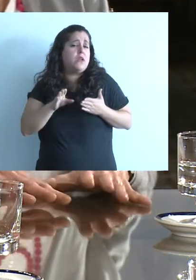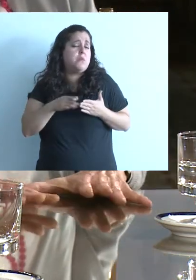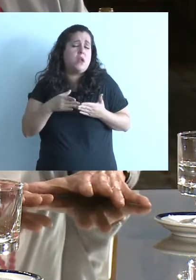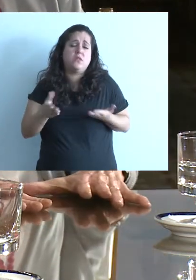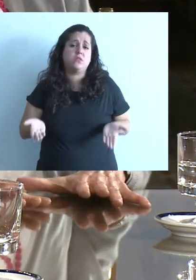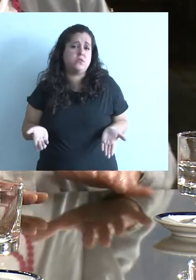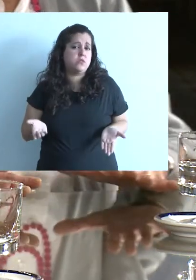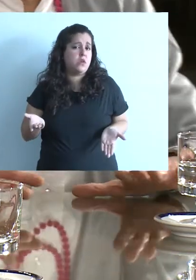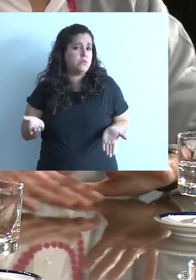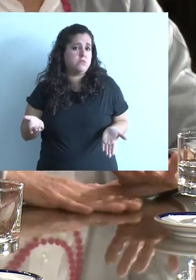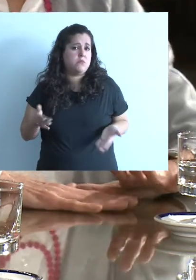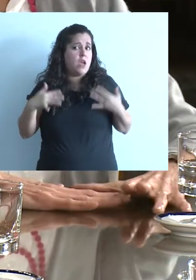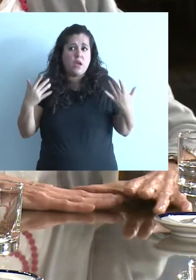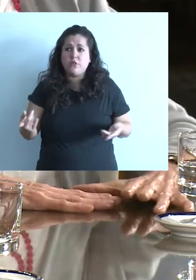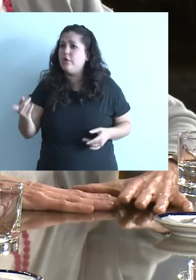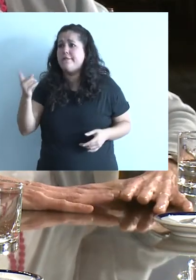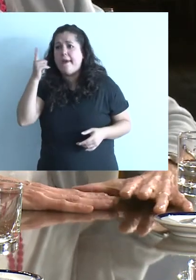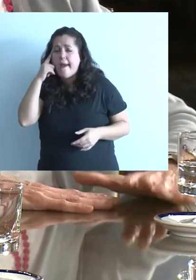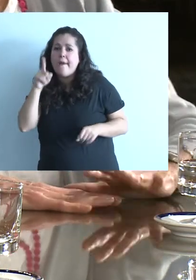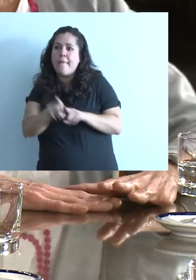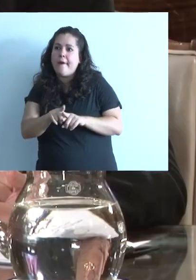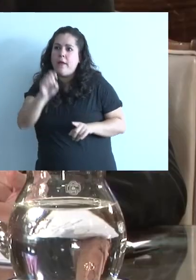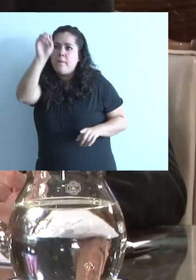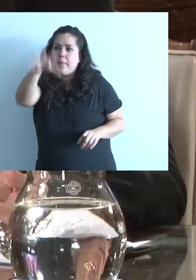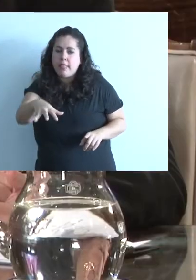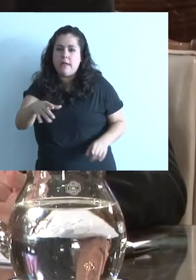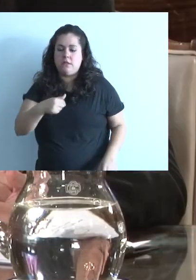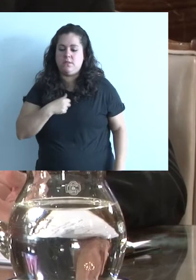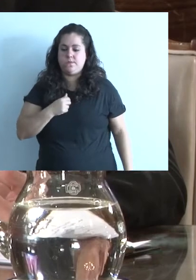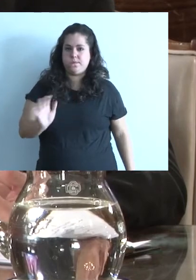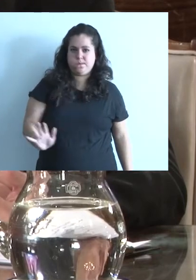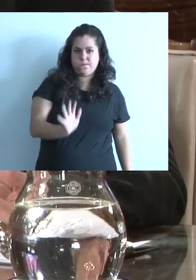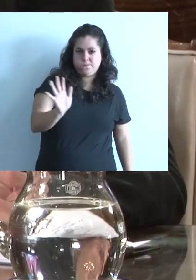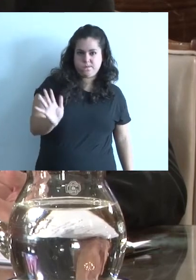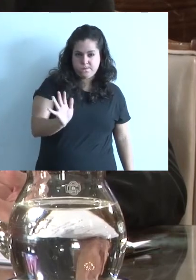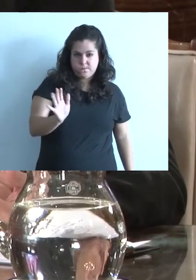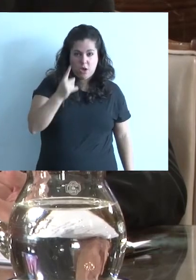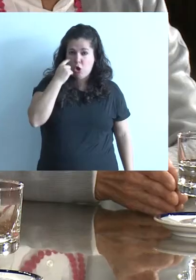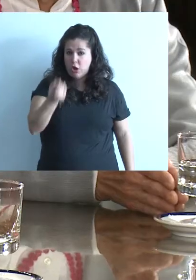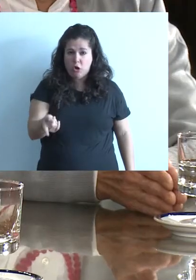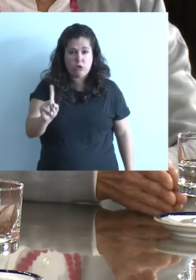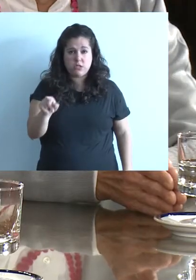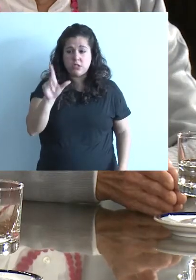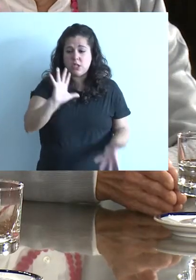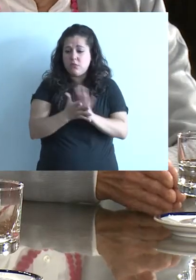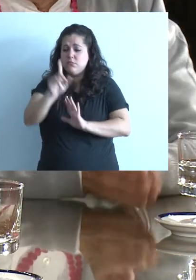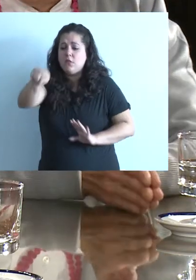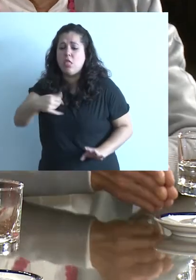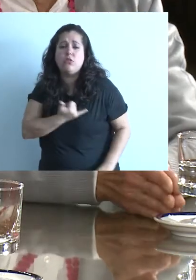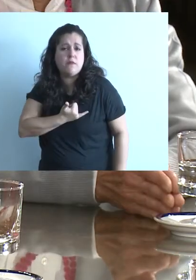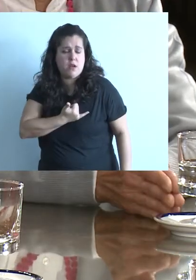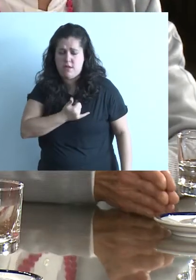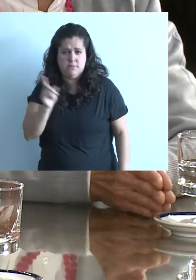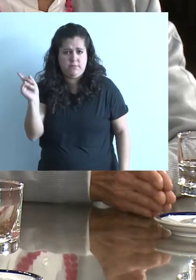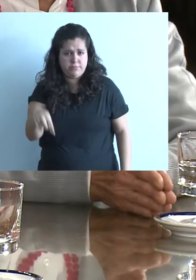que de alguna manera se habían mimetizado y en todo caso aparecían como cabecitas negras y no reconocían su origen indígena. Les